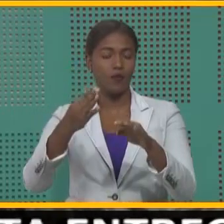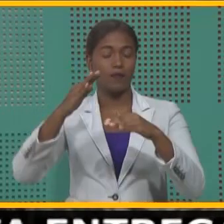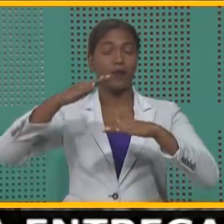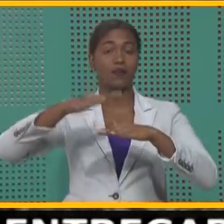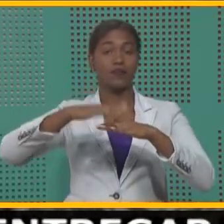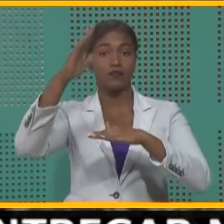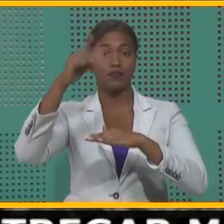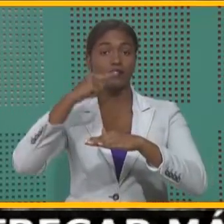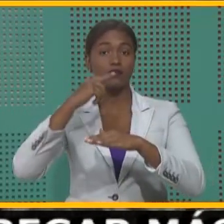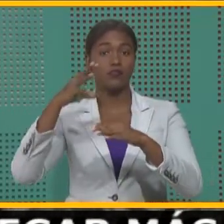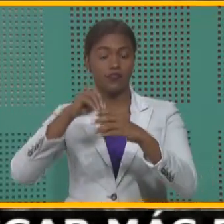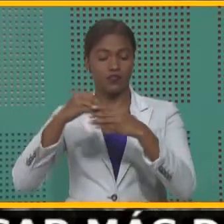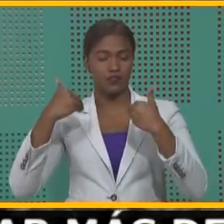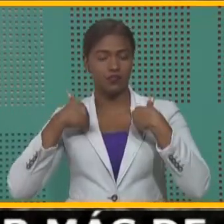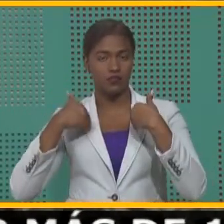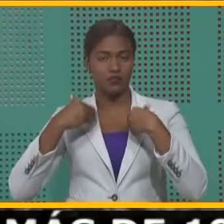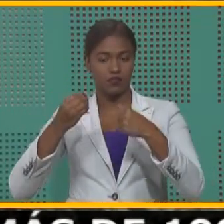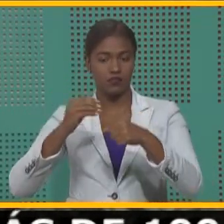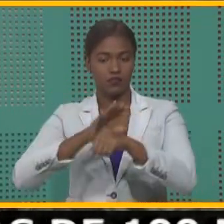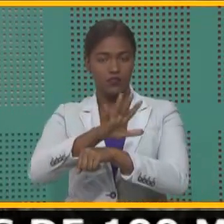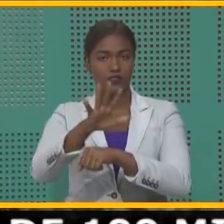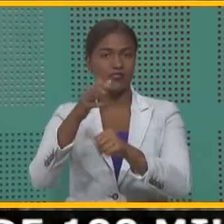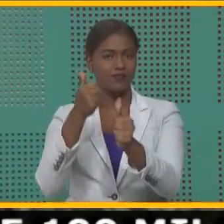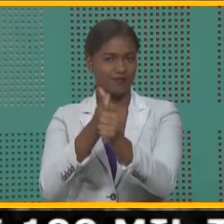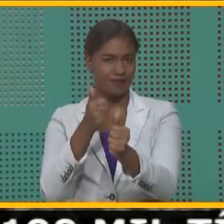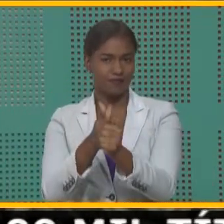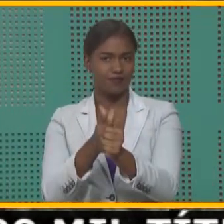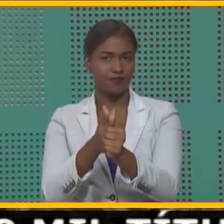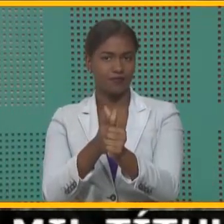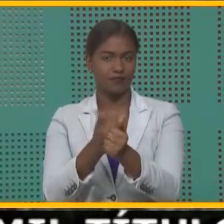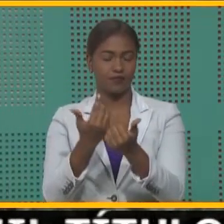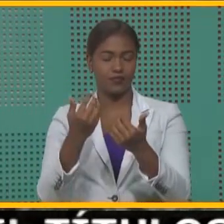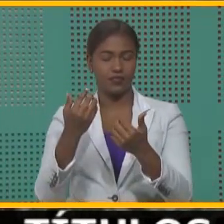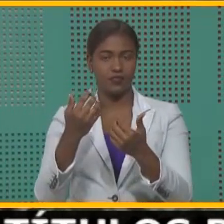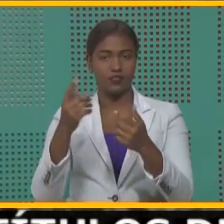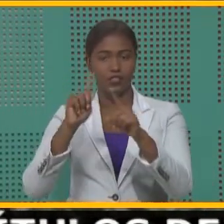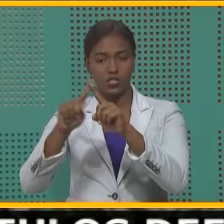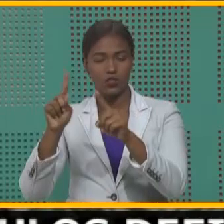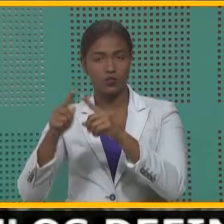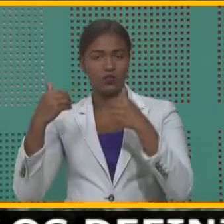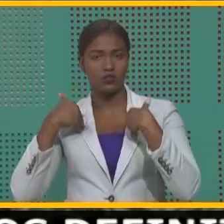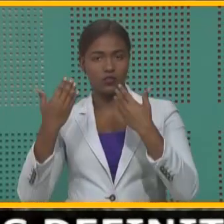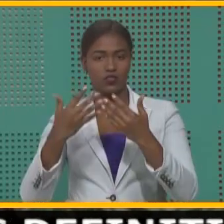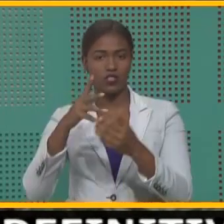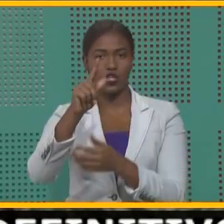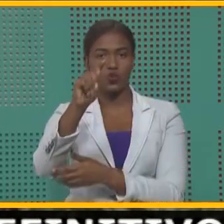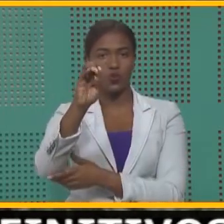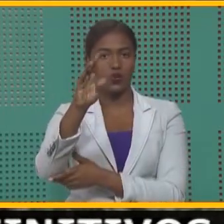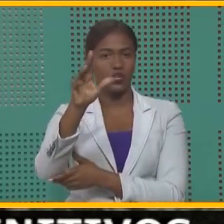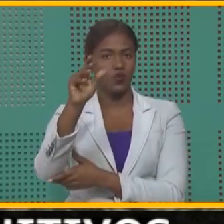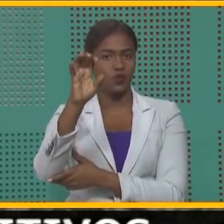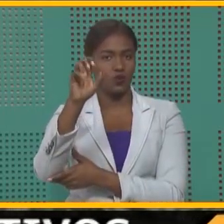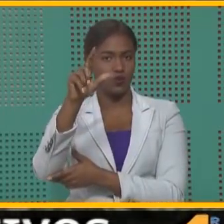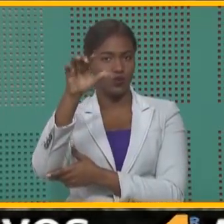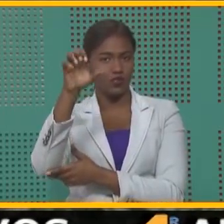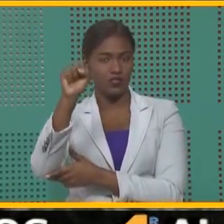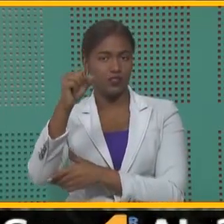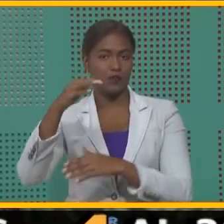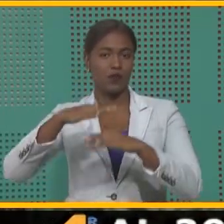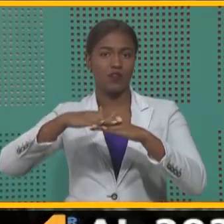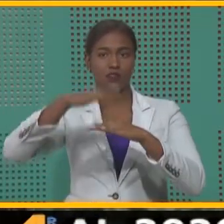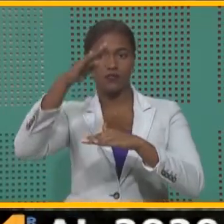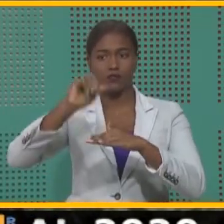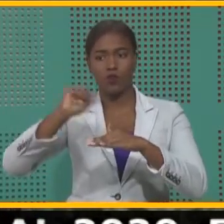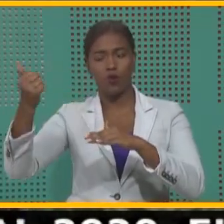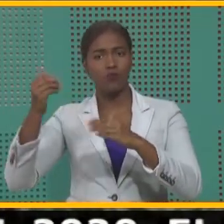de la enfermedad infecciosa diarreica, pulmonares, el SIDA, la tuberculosis, por encima del ahogamiento,